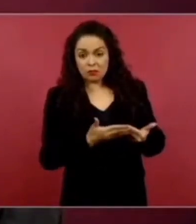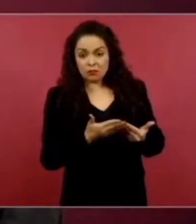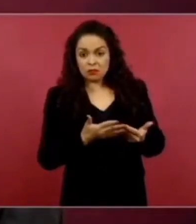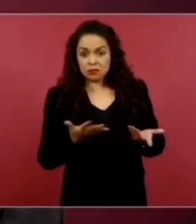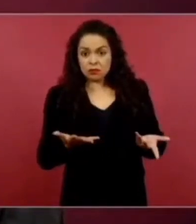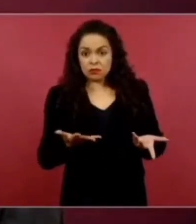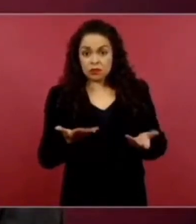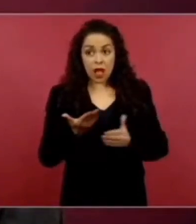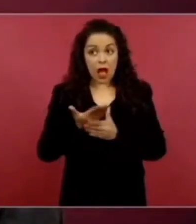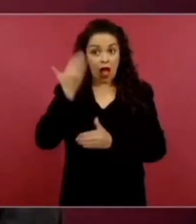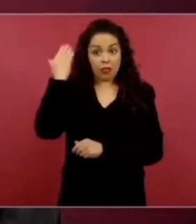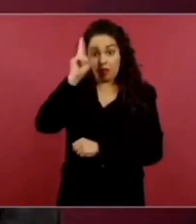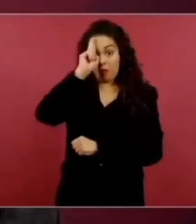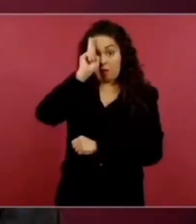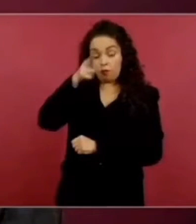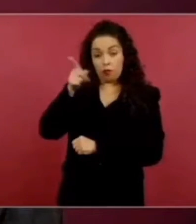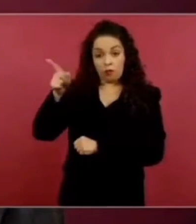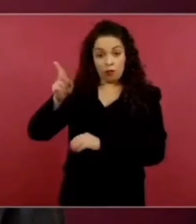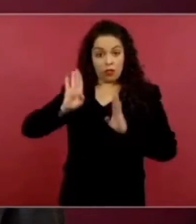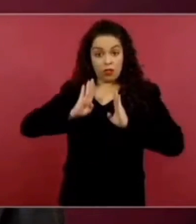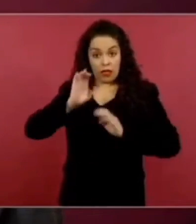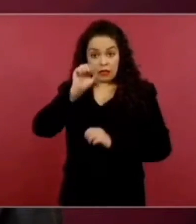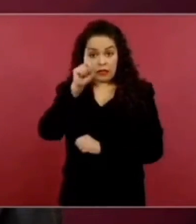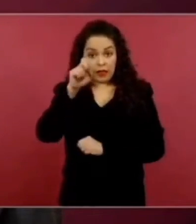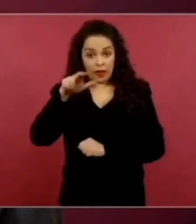participar, no podían